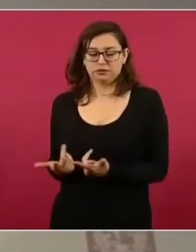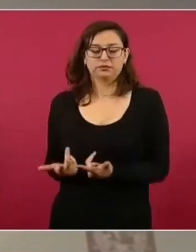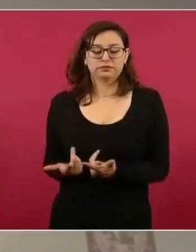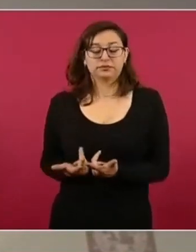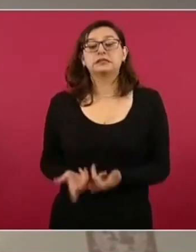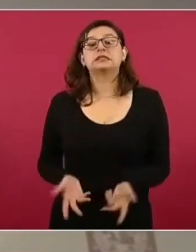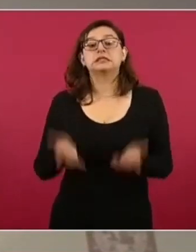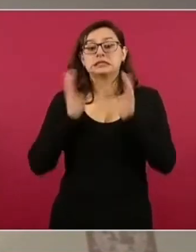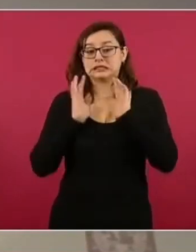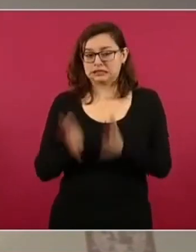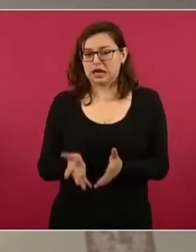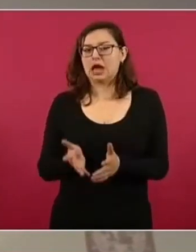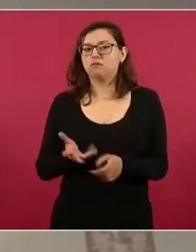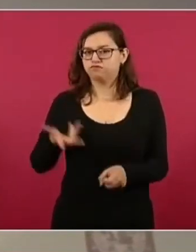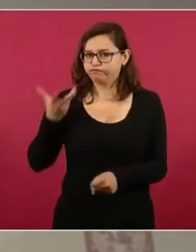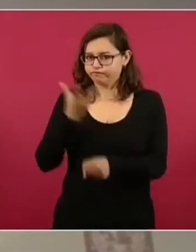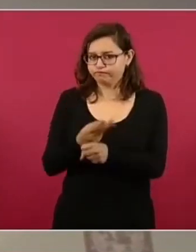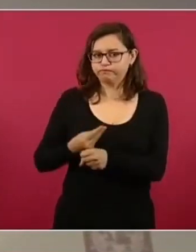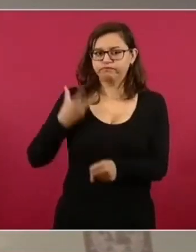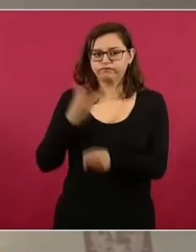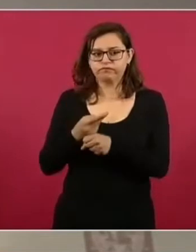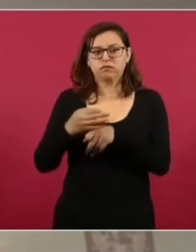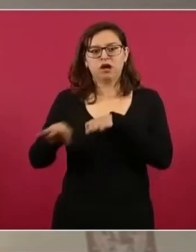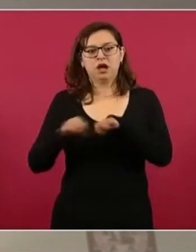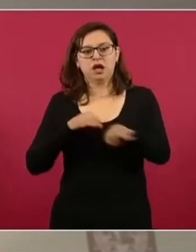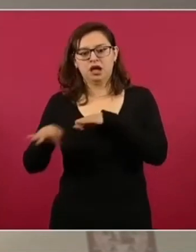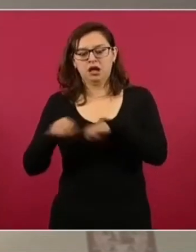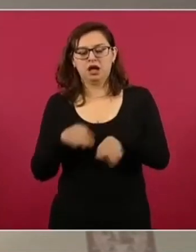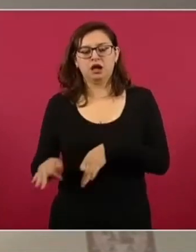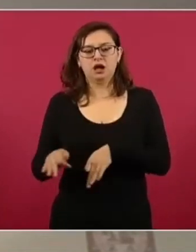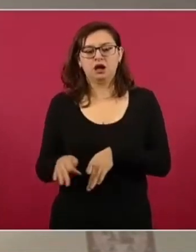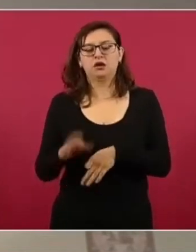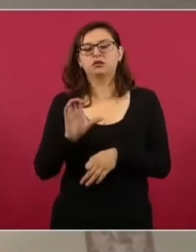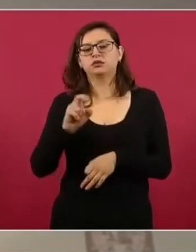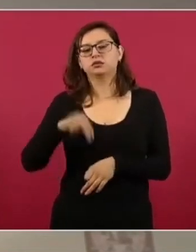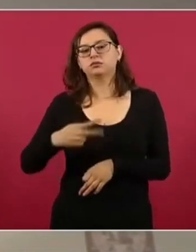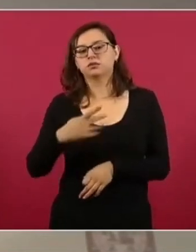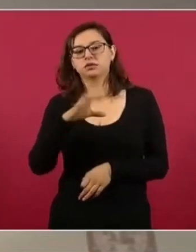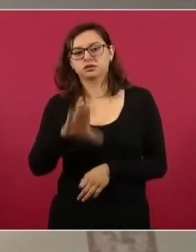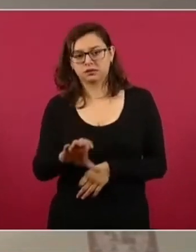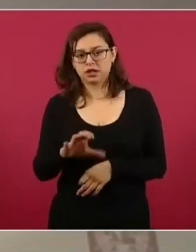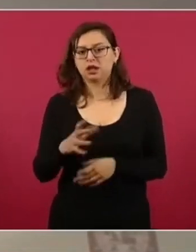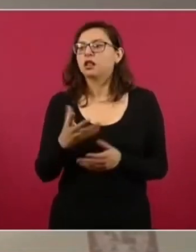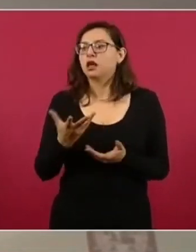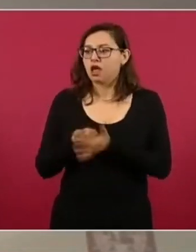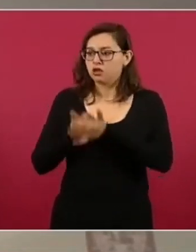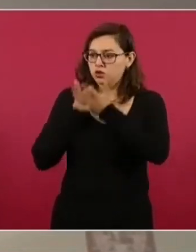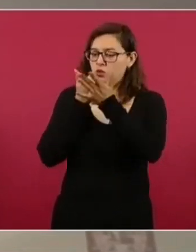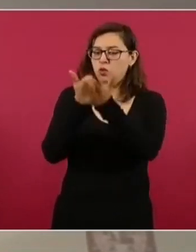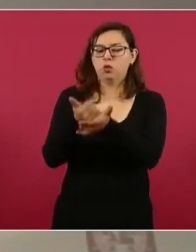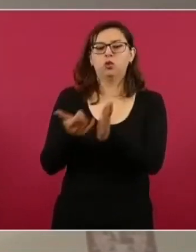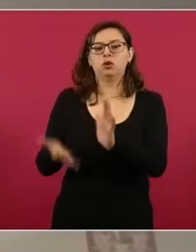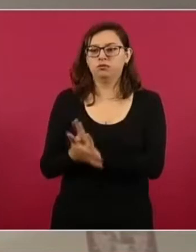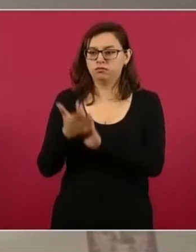minucioso con la coordinación de protección civil para que podamos tener los apoyos